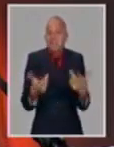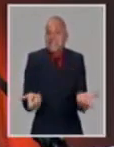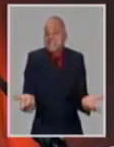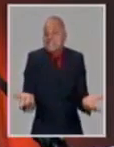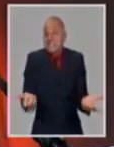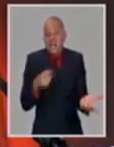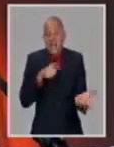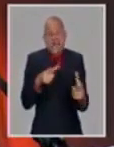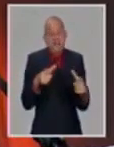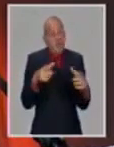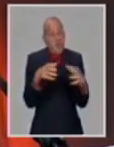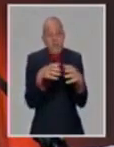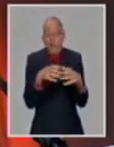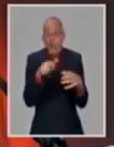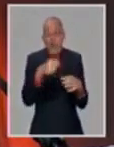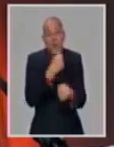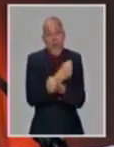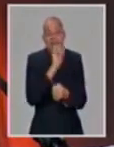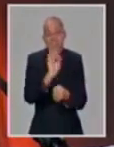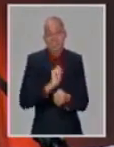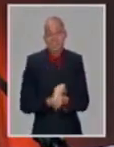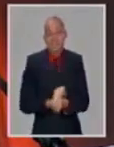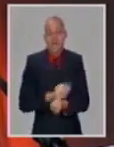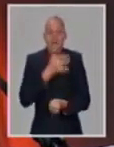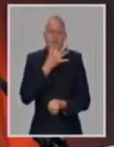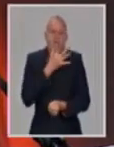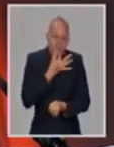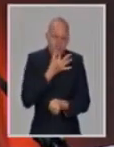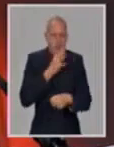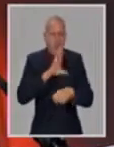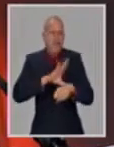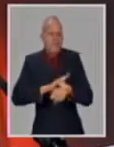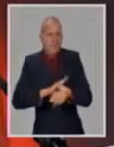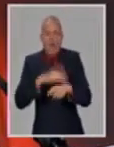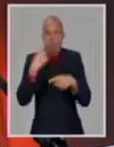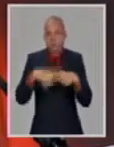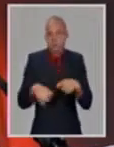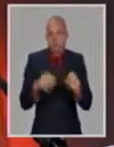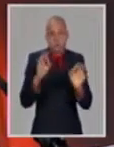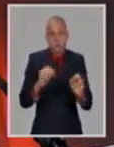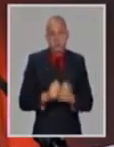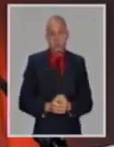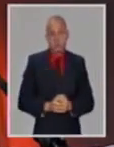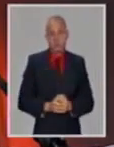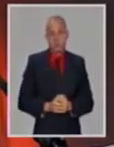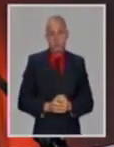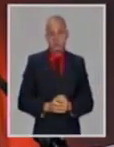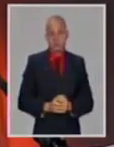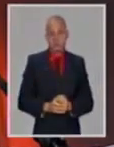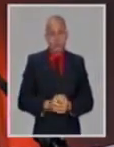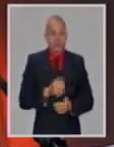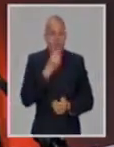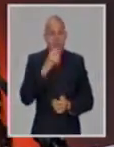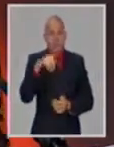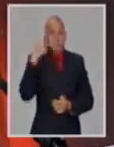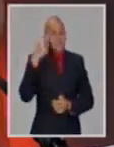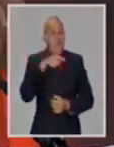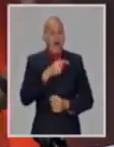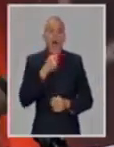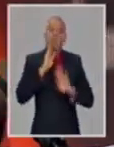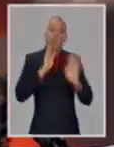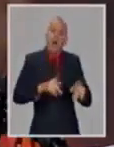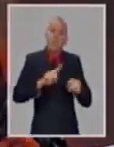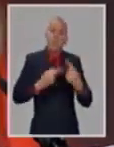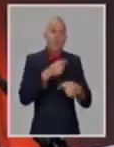grupos de riesgo. No solamente que si se infectan, aunque sea la variante más,